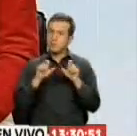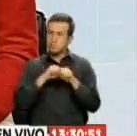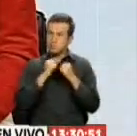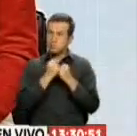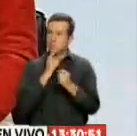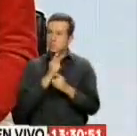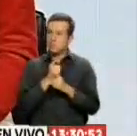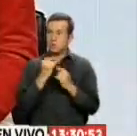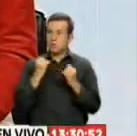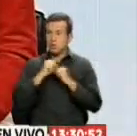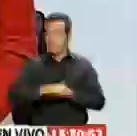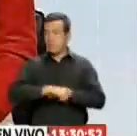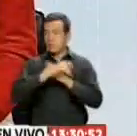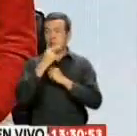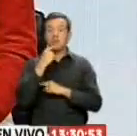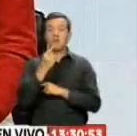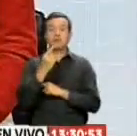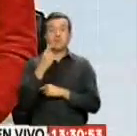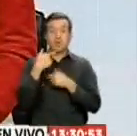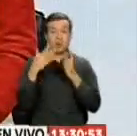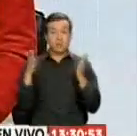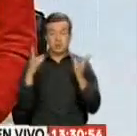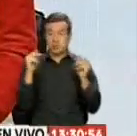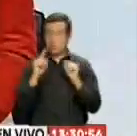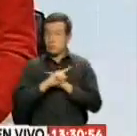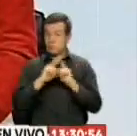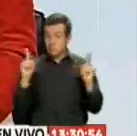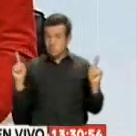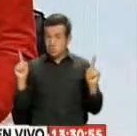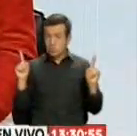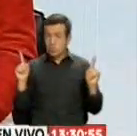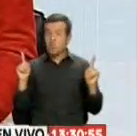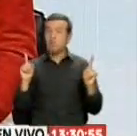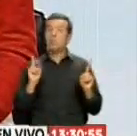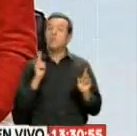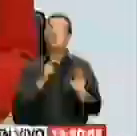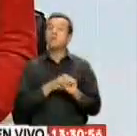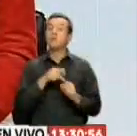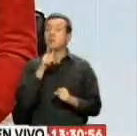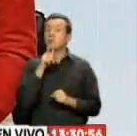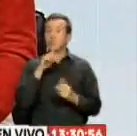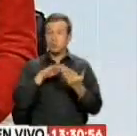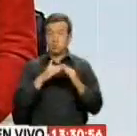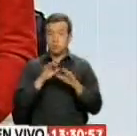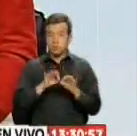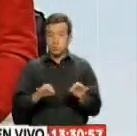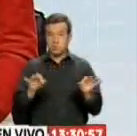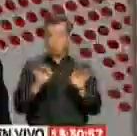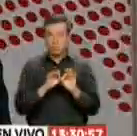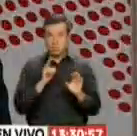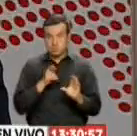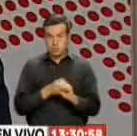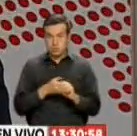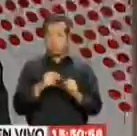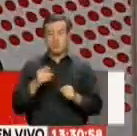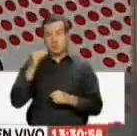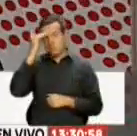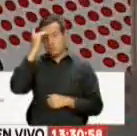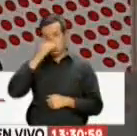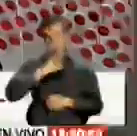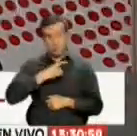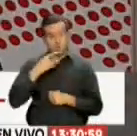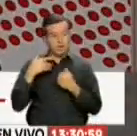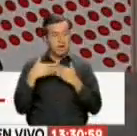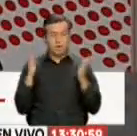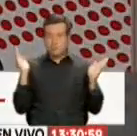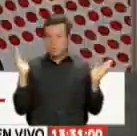En primera impresión Dijo que no se reabrirá Ningún establecimiento Sin la participación De la comunidad La decisión De la